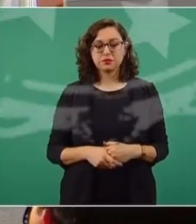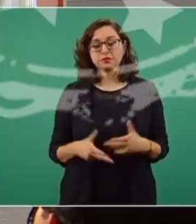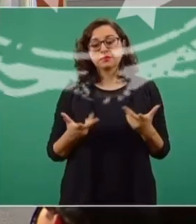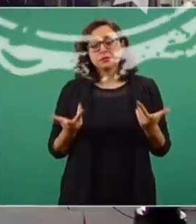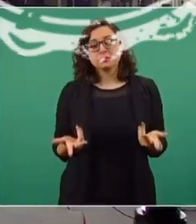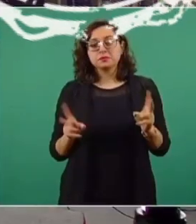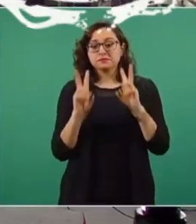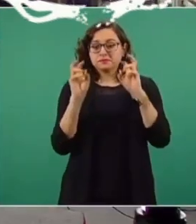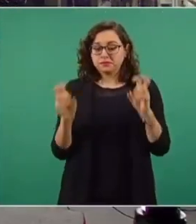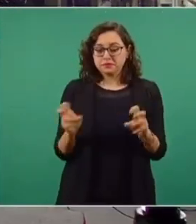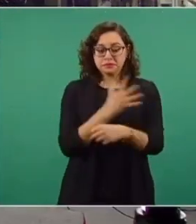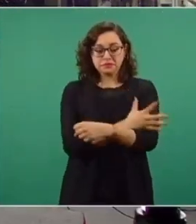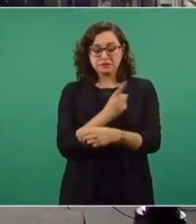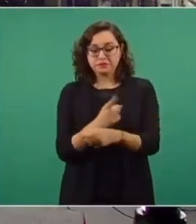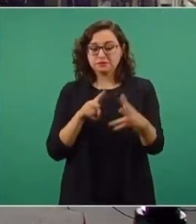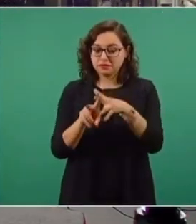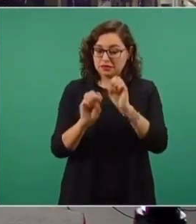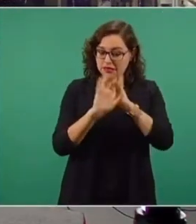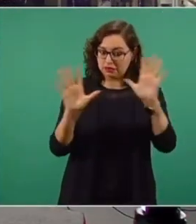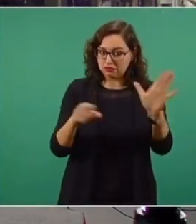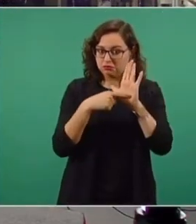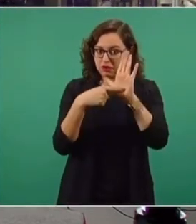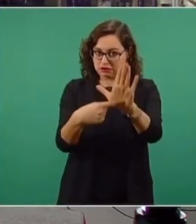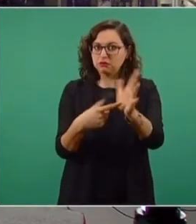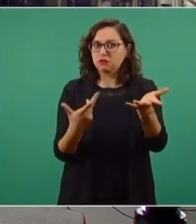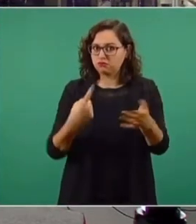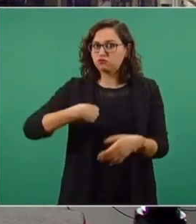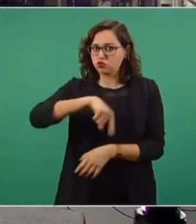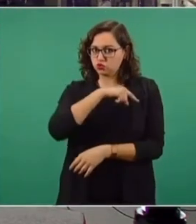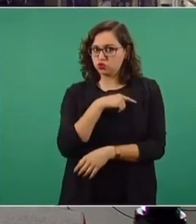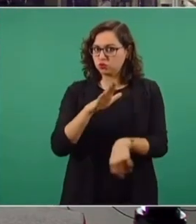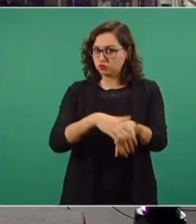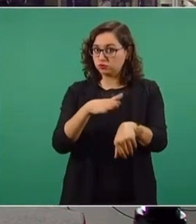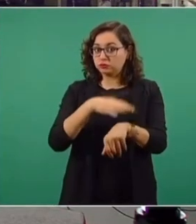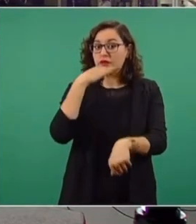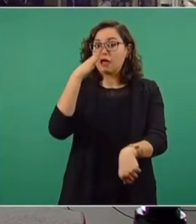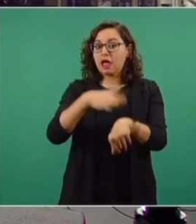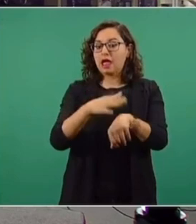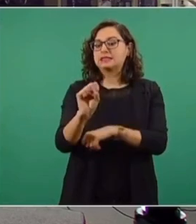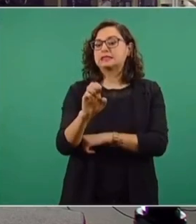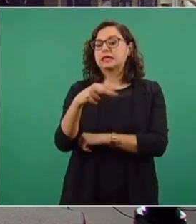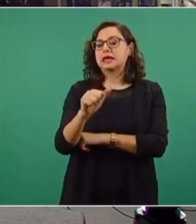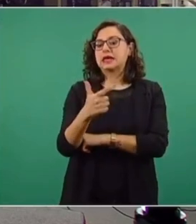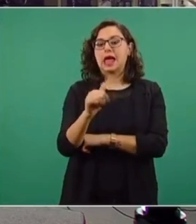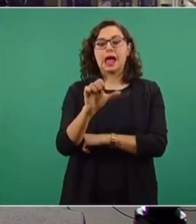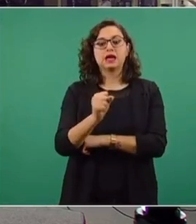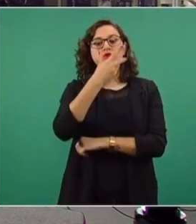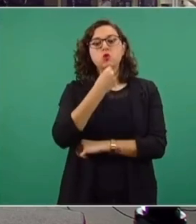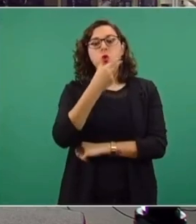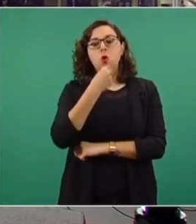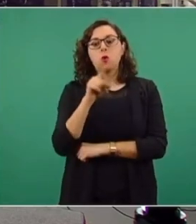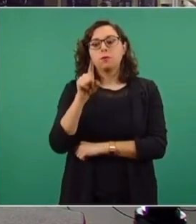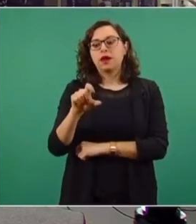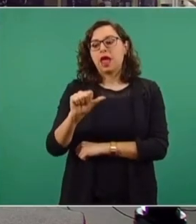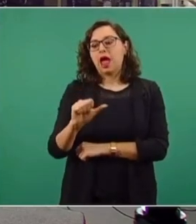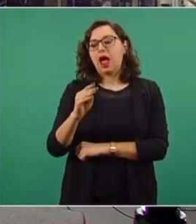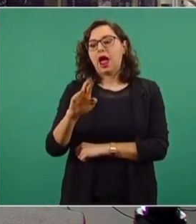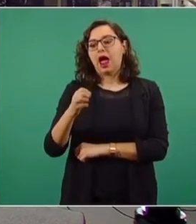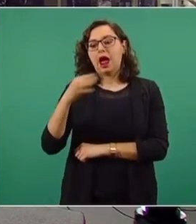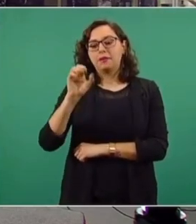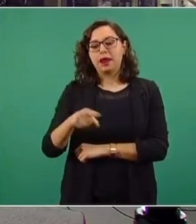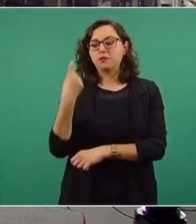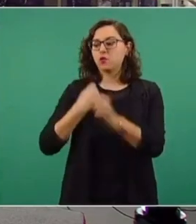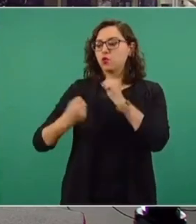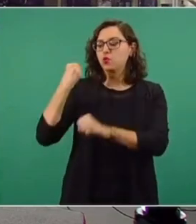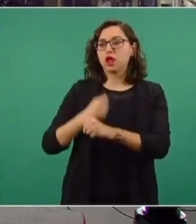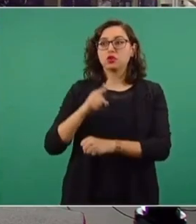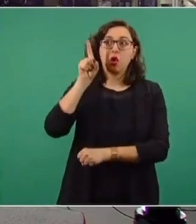Senador de la Transparencia, presidente. Tenemos información de que el actual director de Senagás, Abraham Alipi, viajó a Miami el